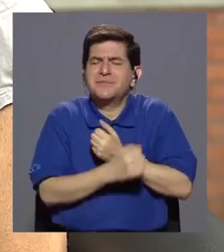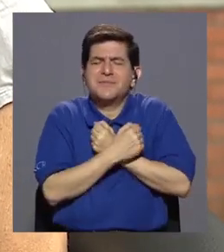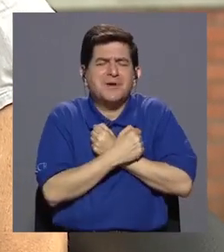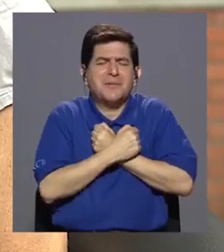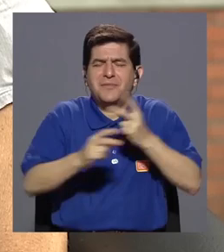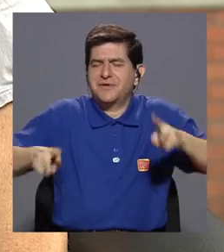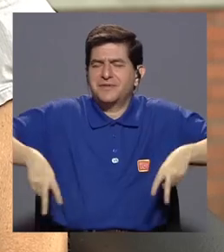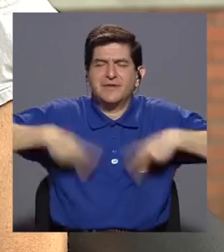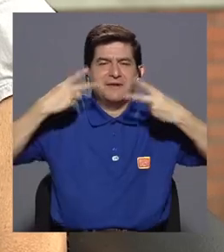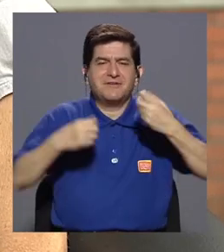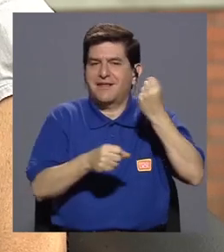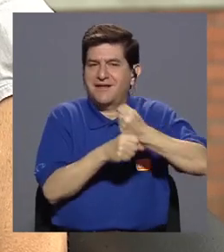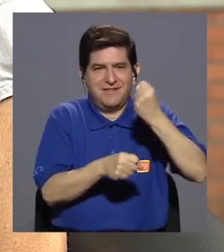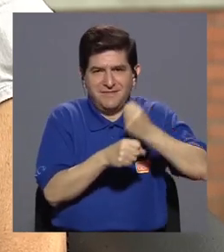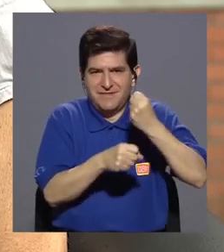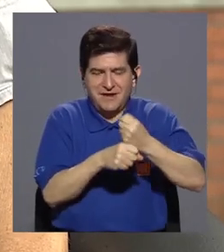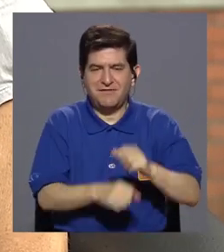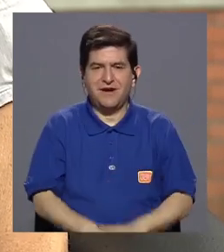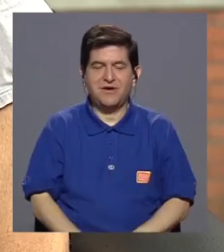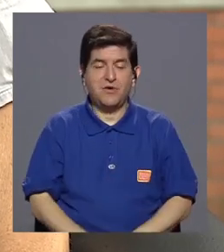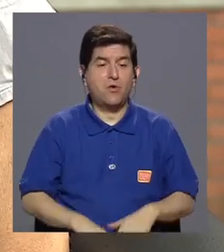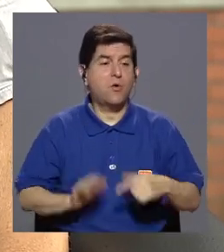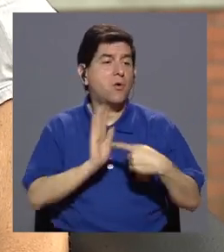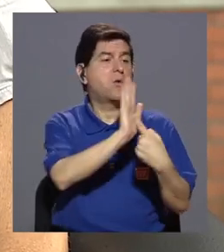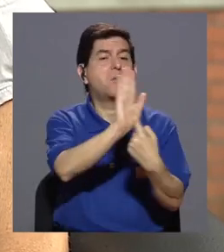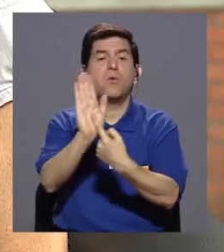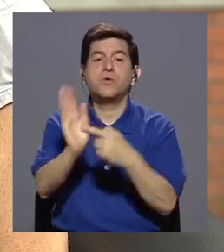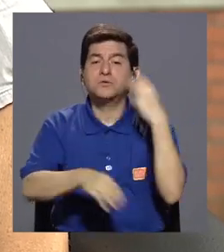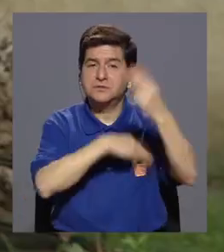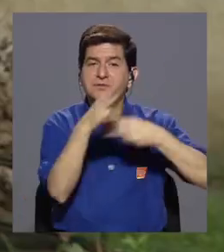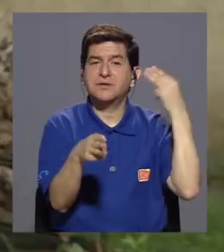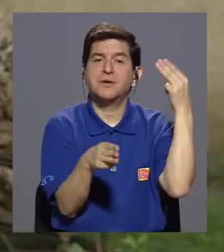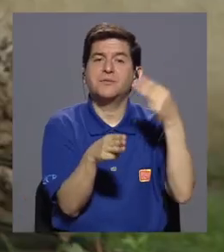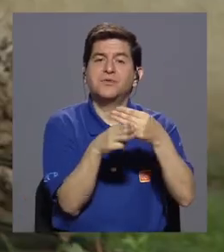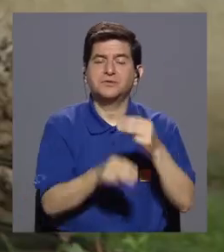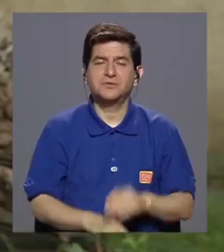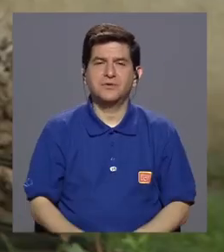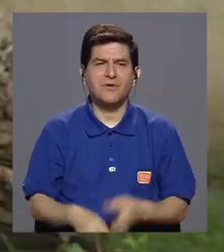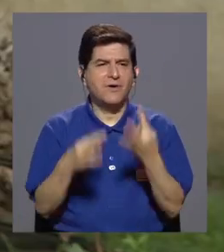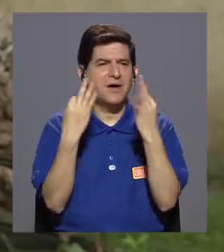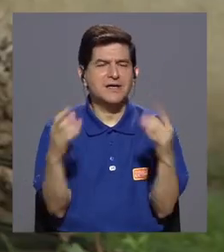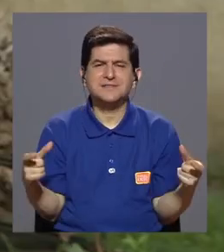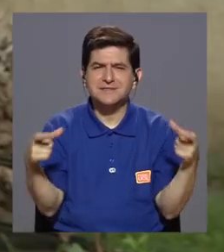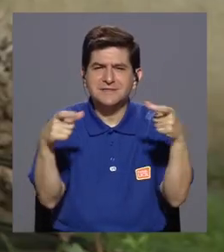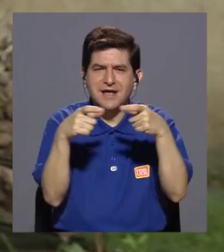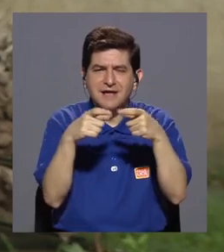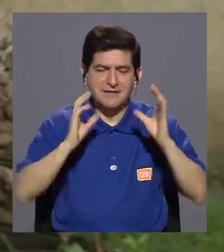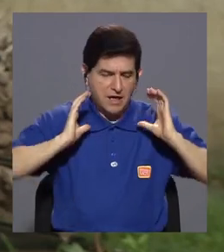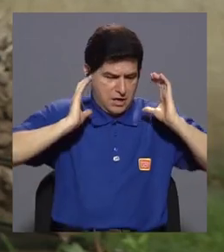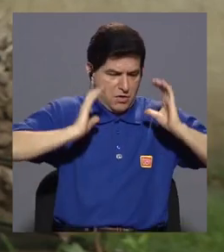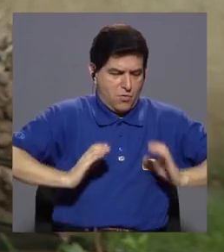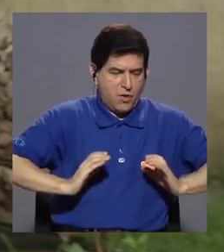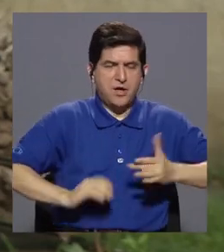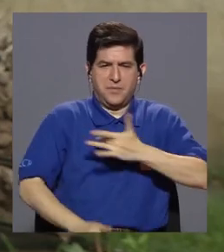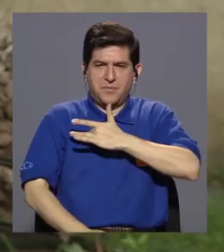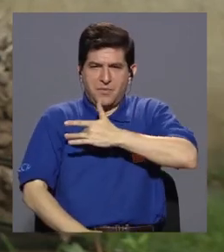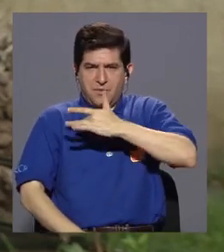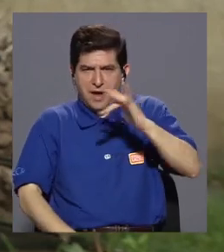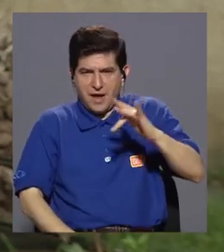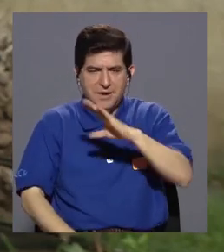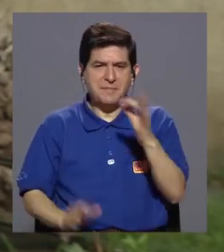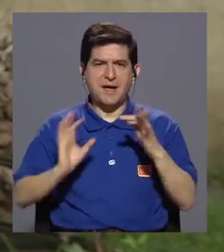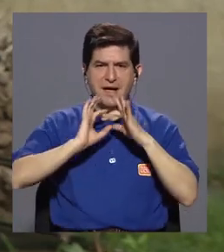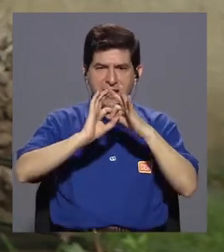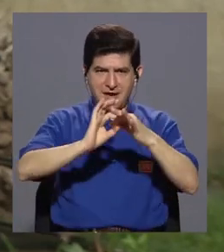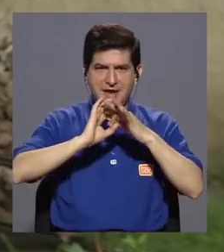este trabajo. Poderlo llevar al mundo. O sea, es como buscar esa conexión de nuestro cuerpo, nuestra alma y nuestra